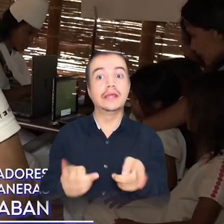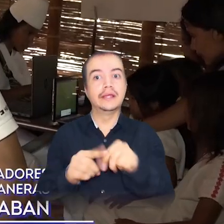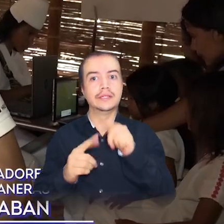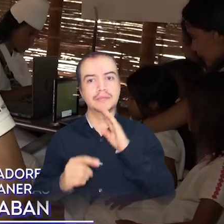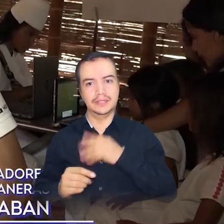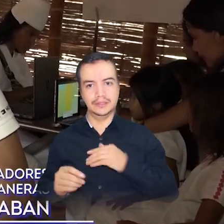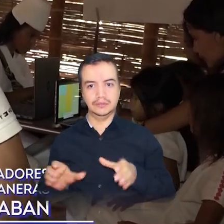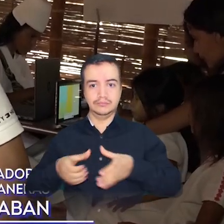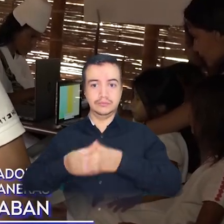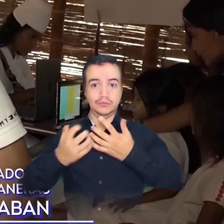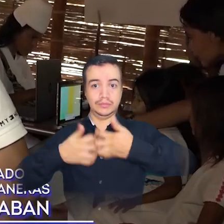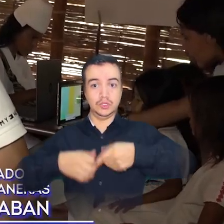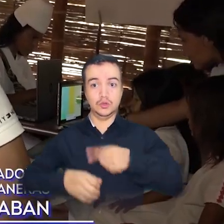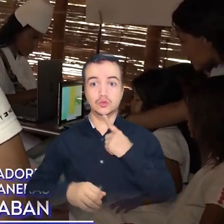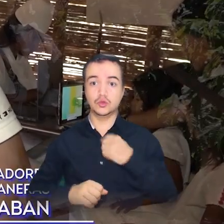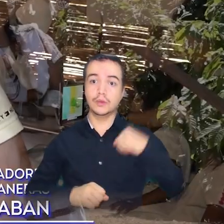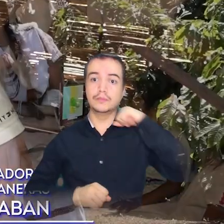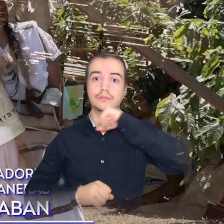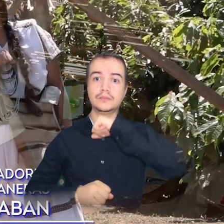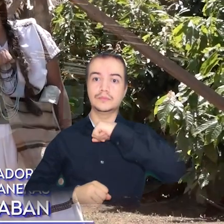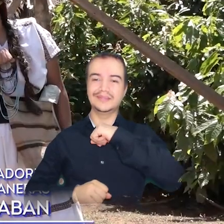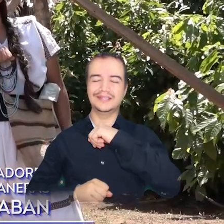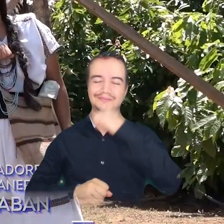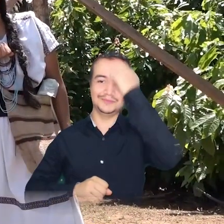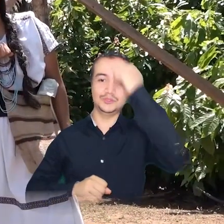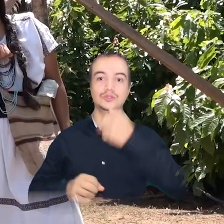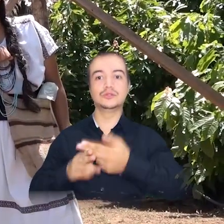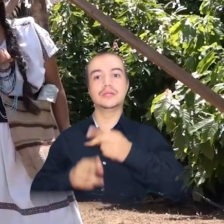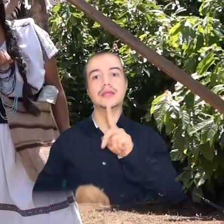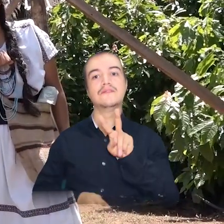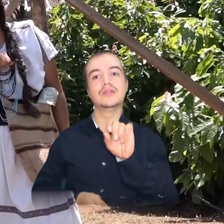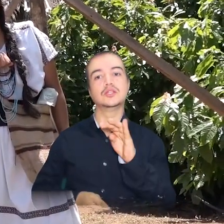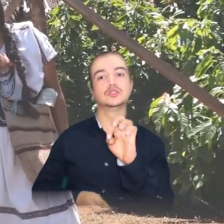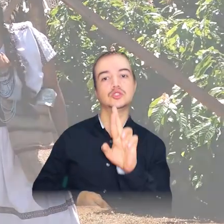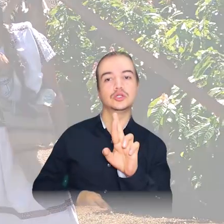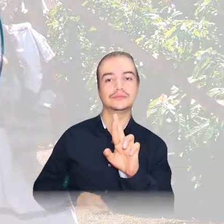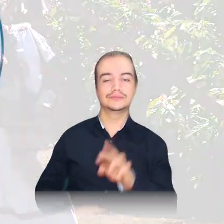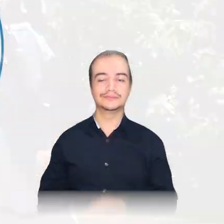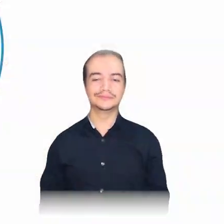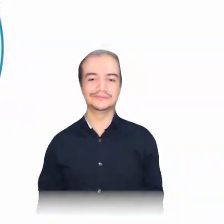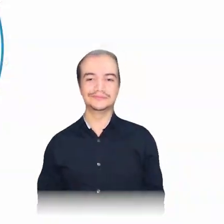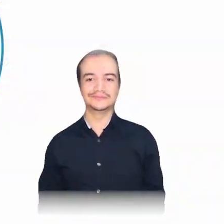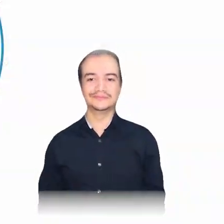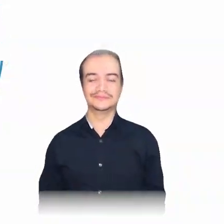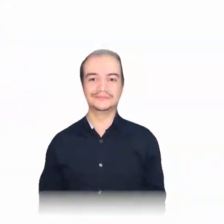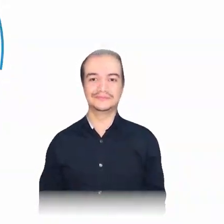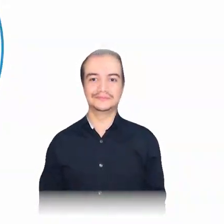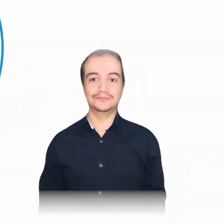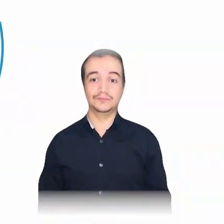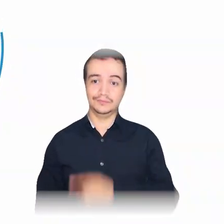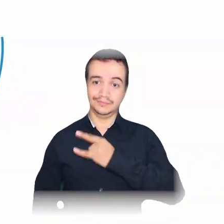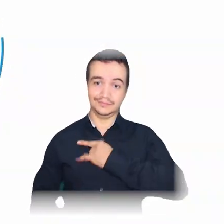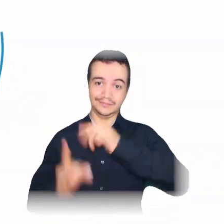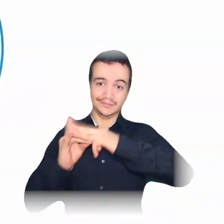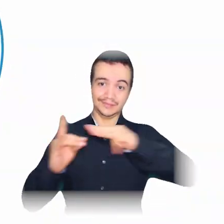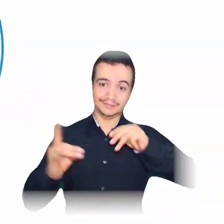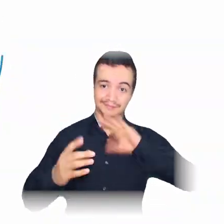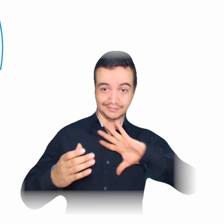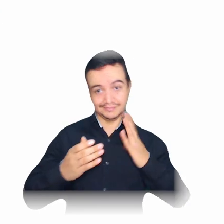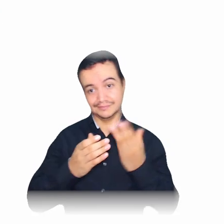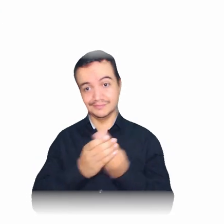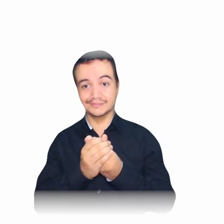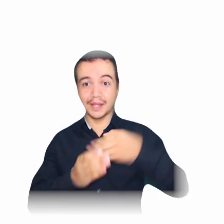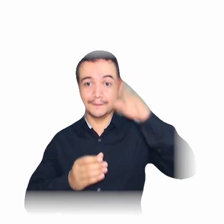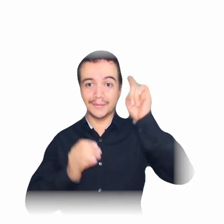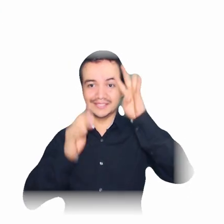empresa del profesor Víctor que nos ayuda en esta instalación. La Universidad del Magdalena, más incluyente e